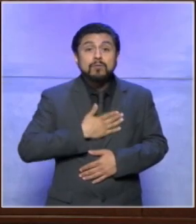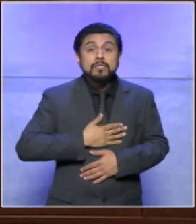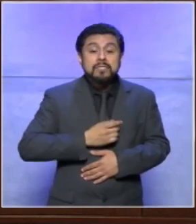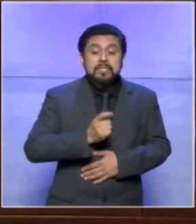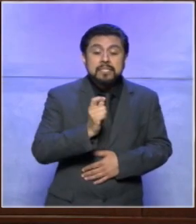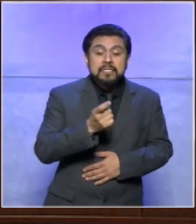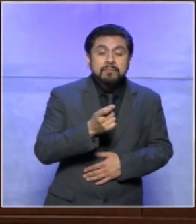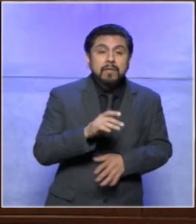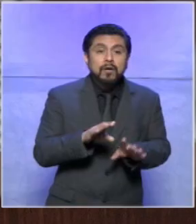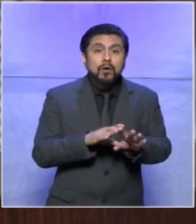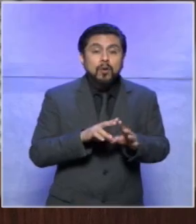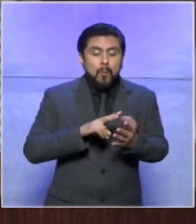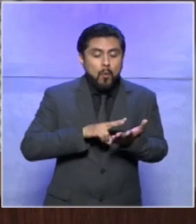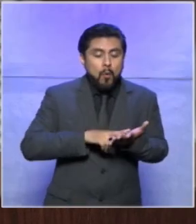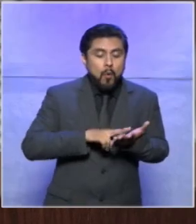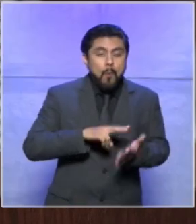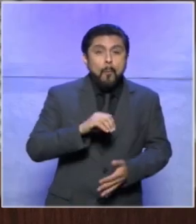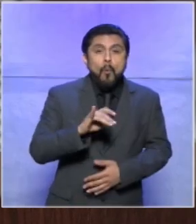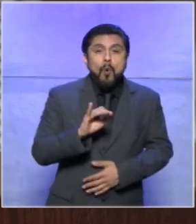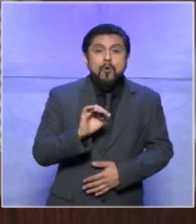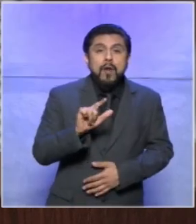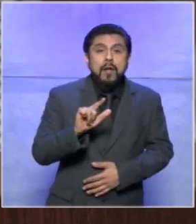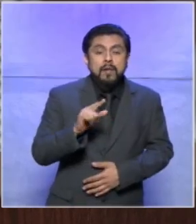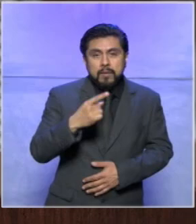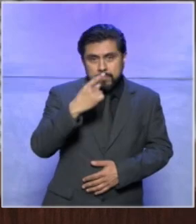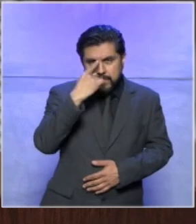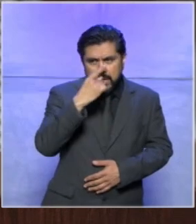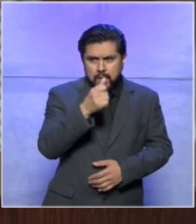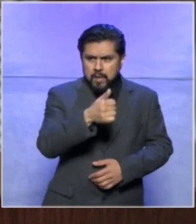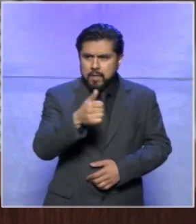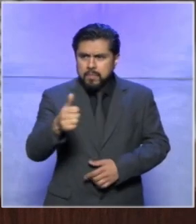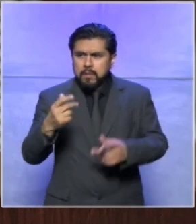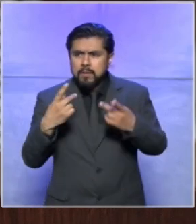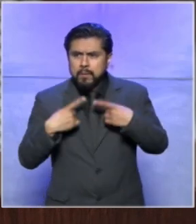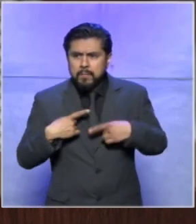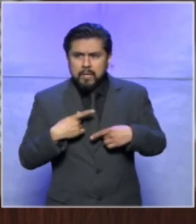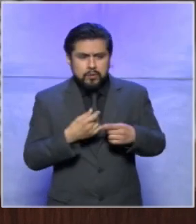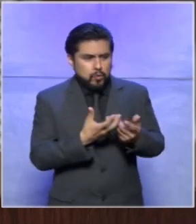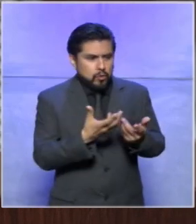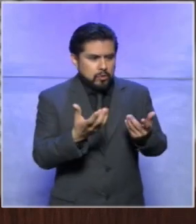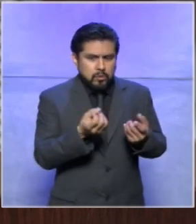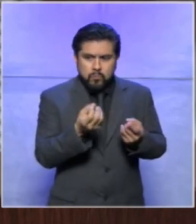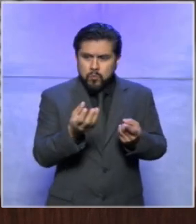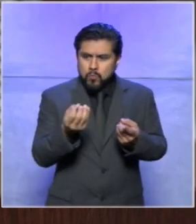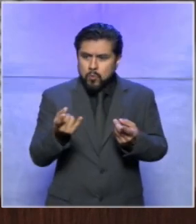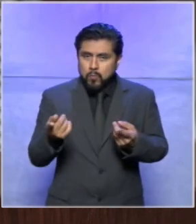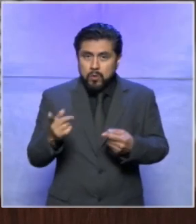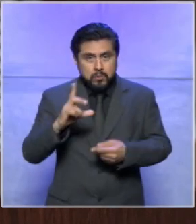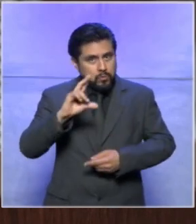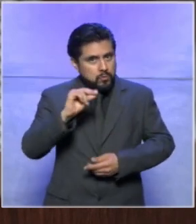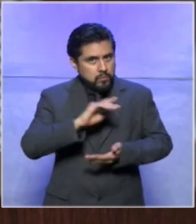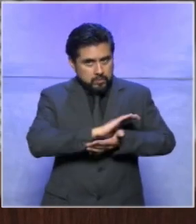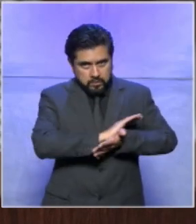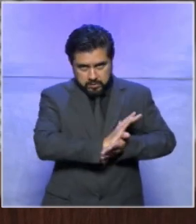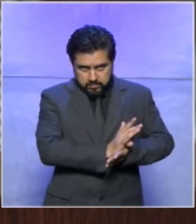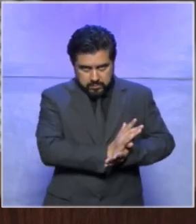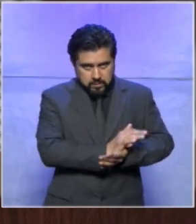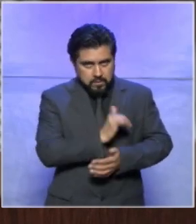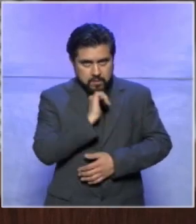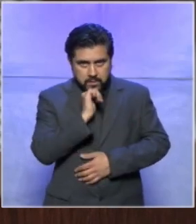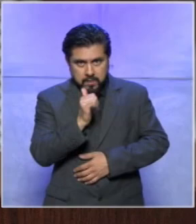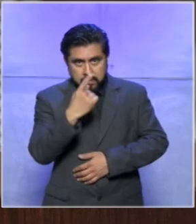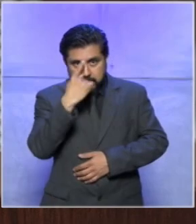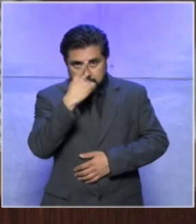principio moral que lleva a dar a cada uno lo que les corresponde y pertenece sin discriminar a nadie